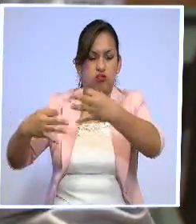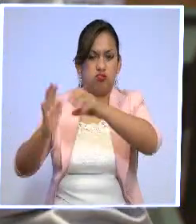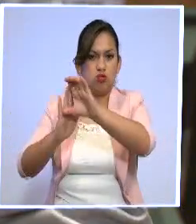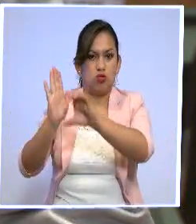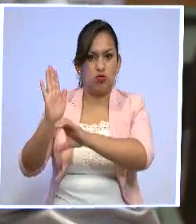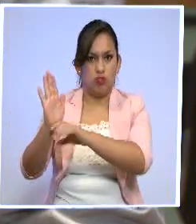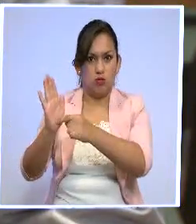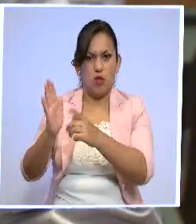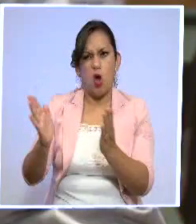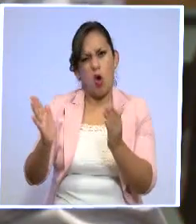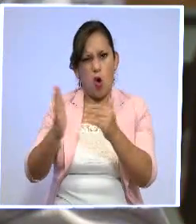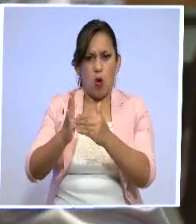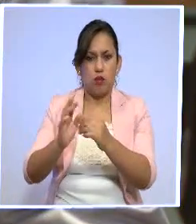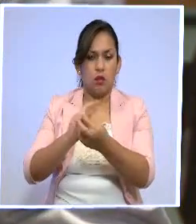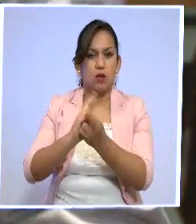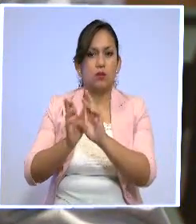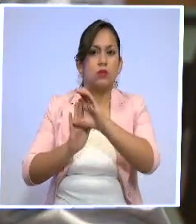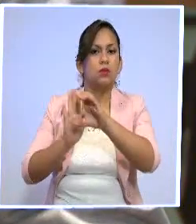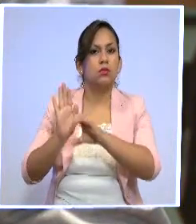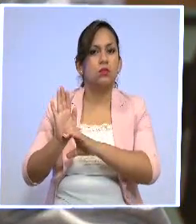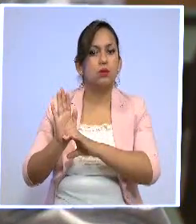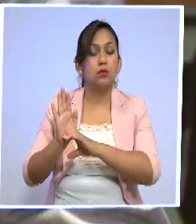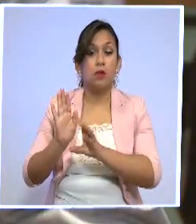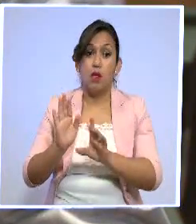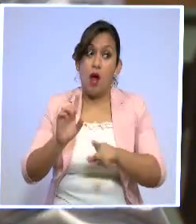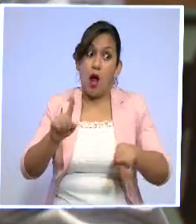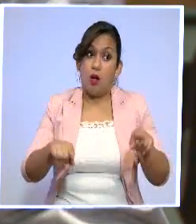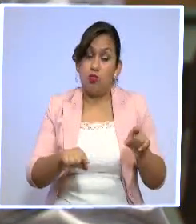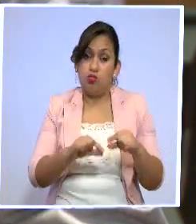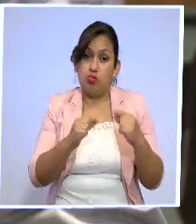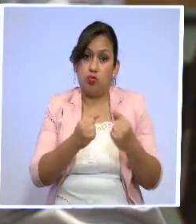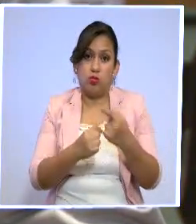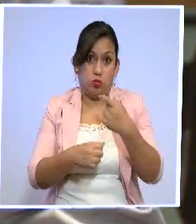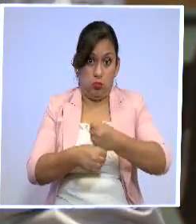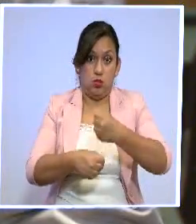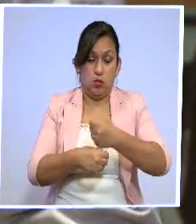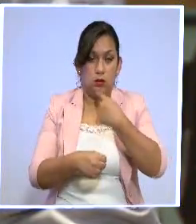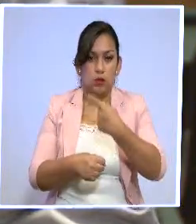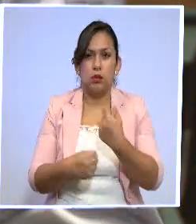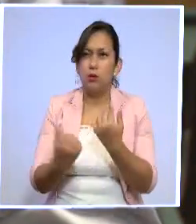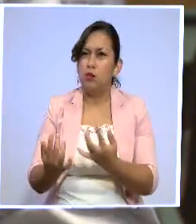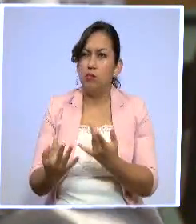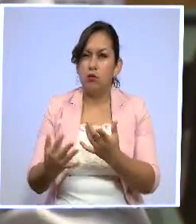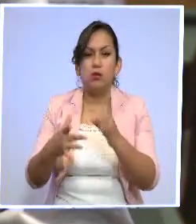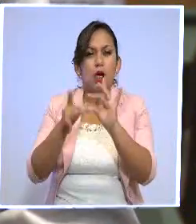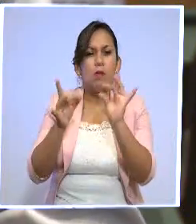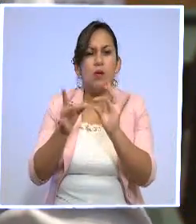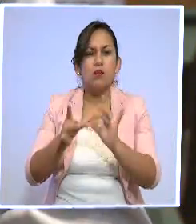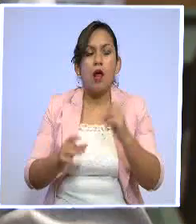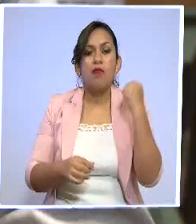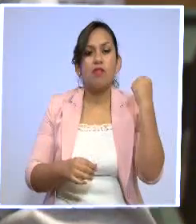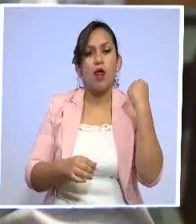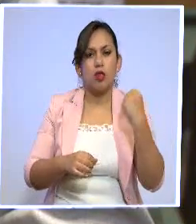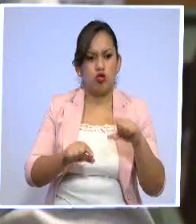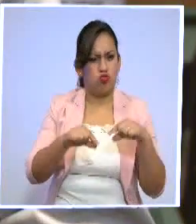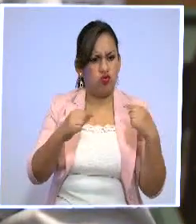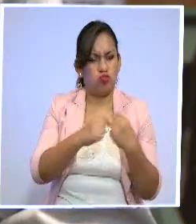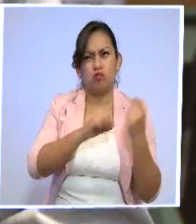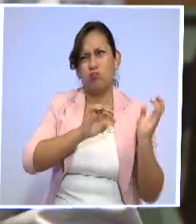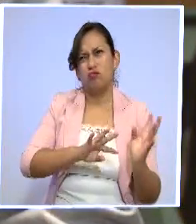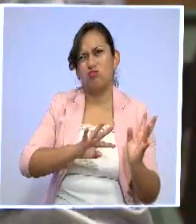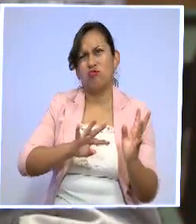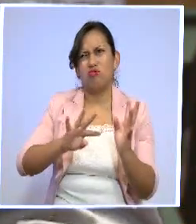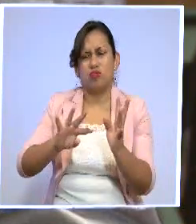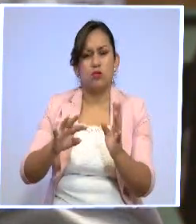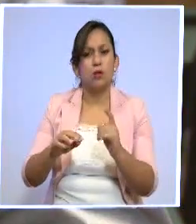enmiendas constitucionales. Los sindicatos tienen expectativas sobre la forma como se redactará en la ley los derechos a la sindicalización, la